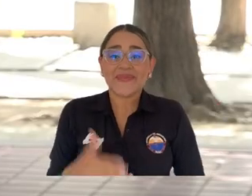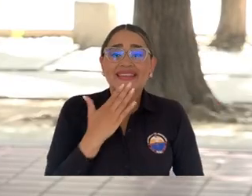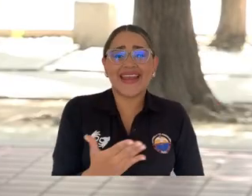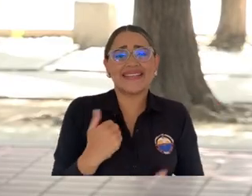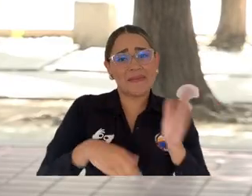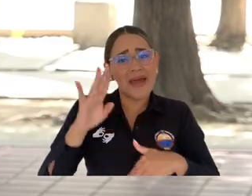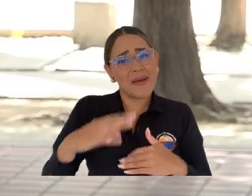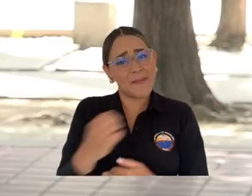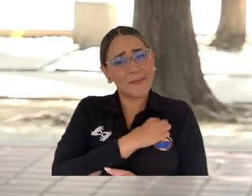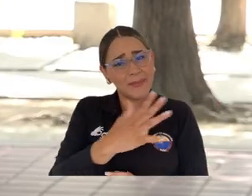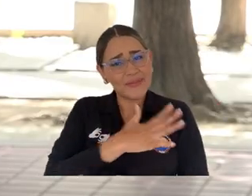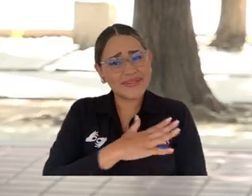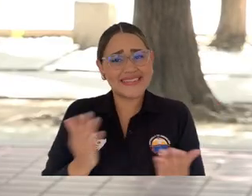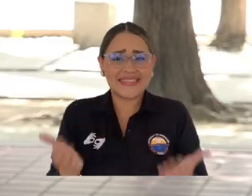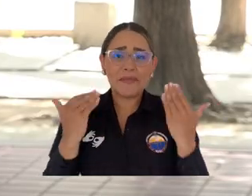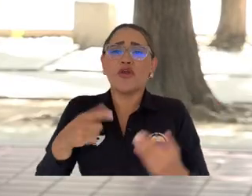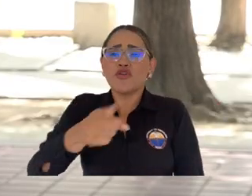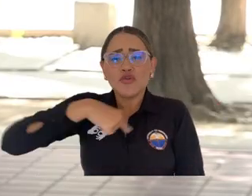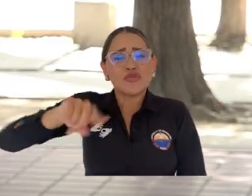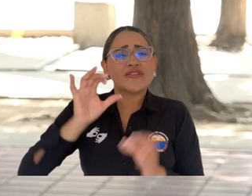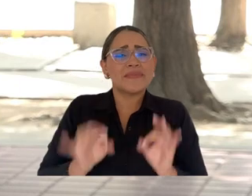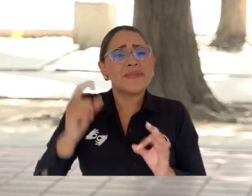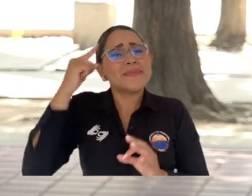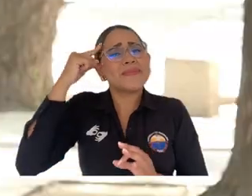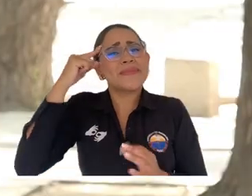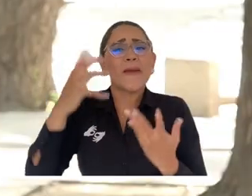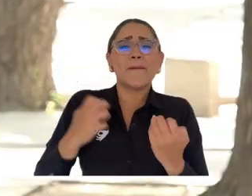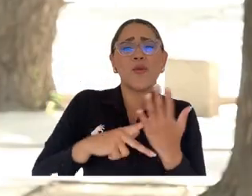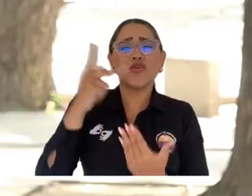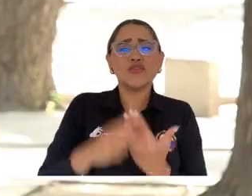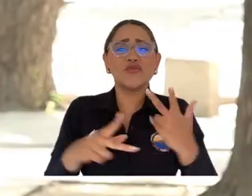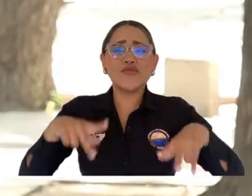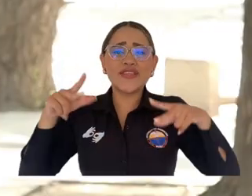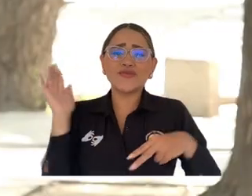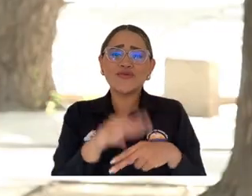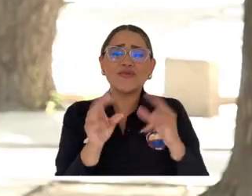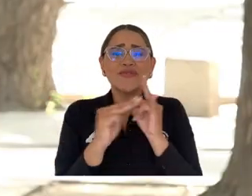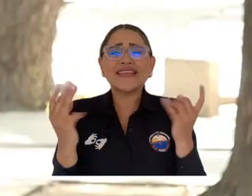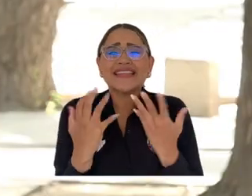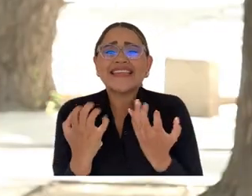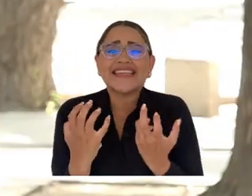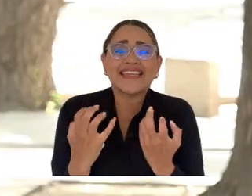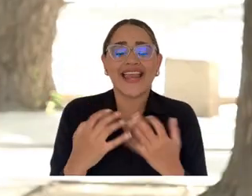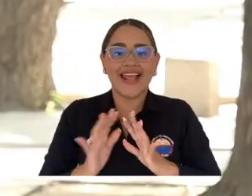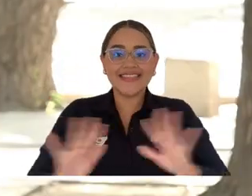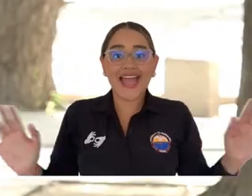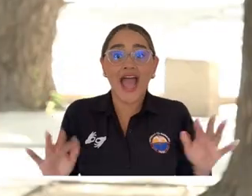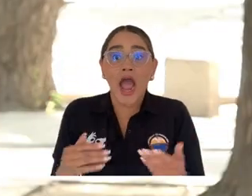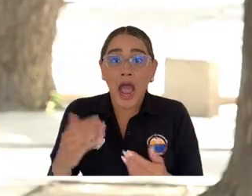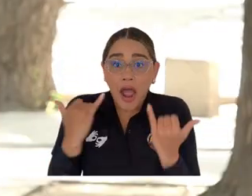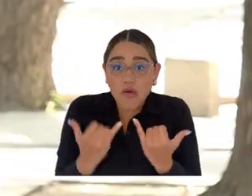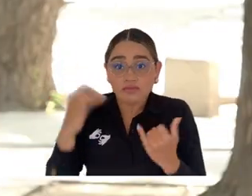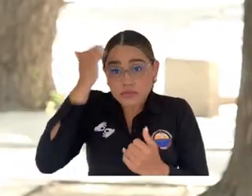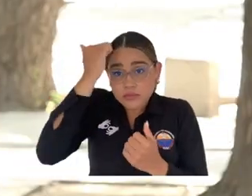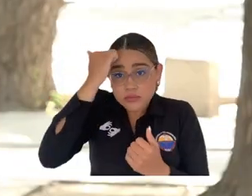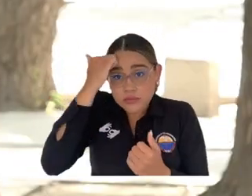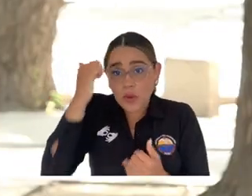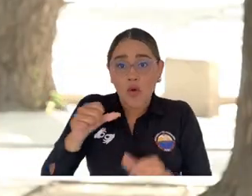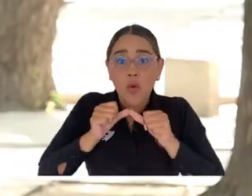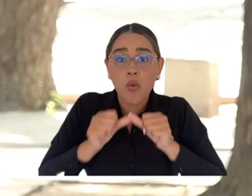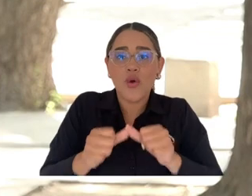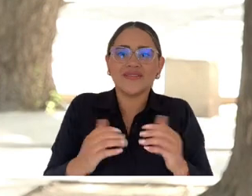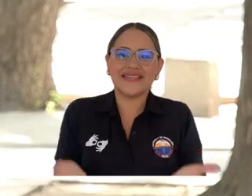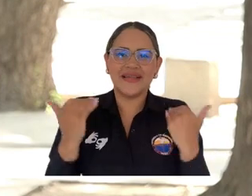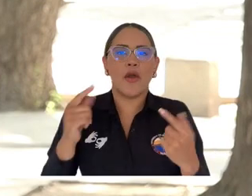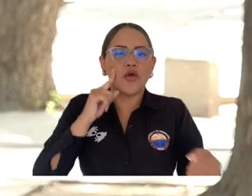los que siempre vivimos en la Universidad del Magdalena nuestro proyecto de vida. Me parece que es uno de los maravillosos oficios que te permite no solamente